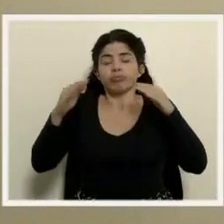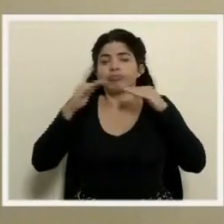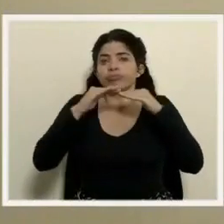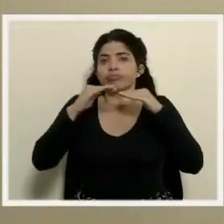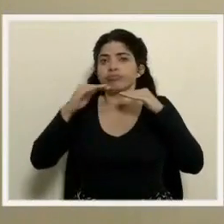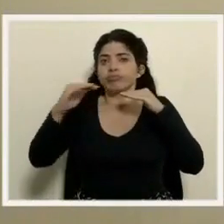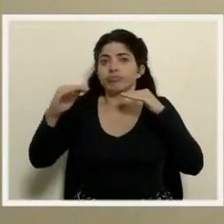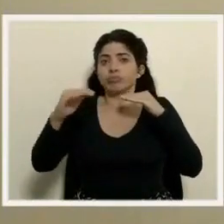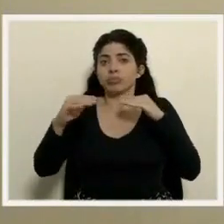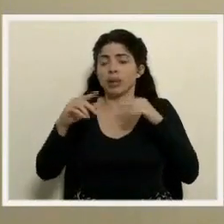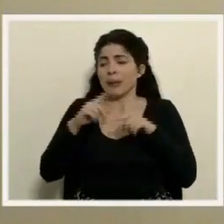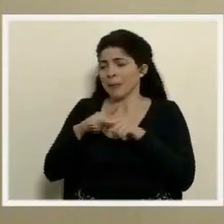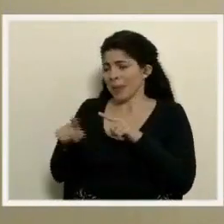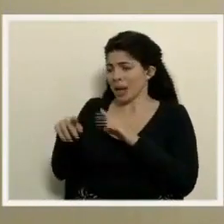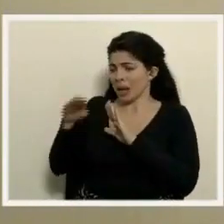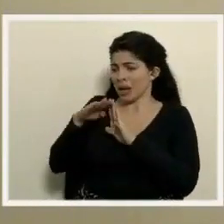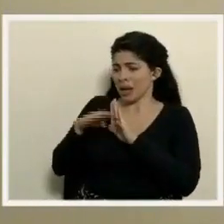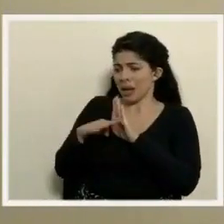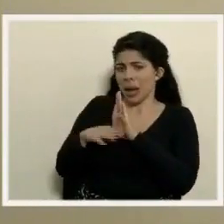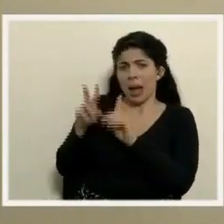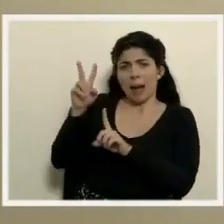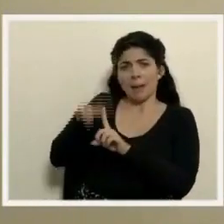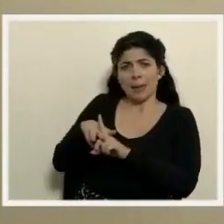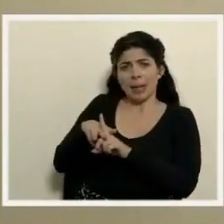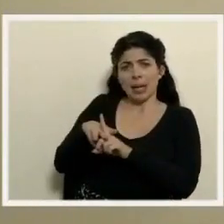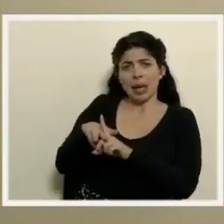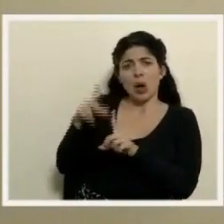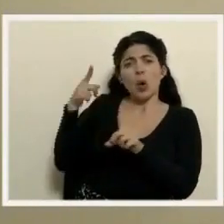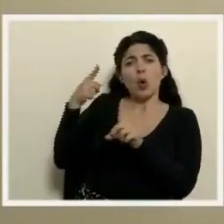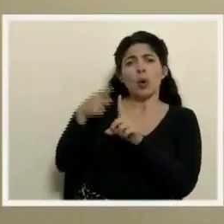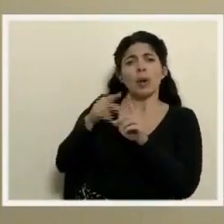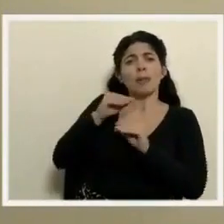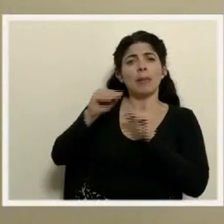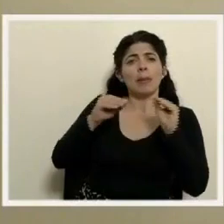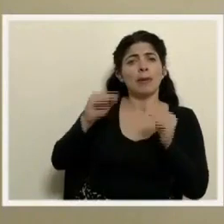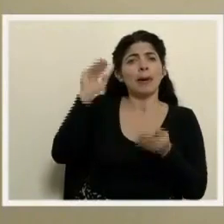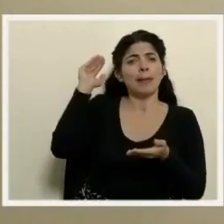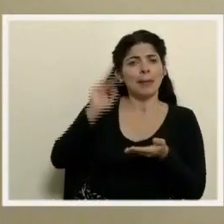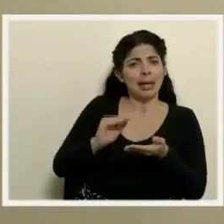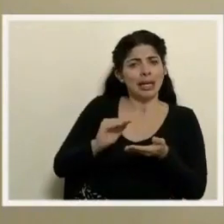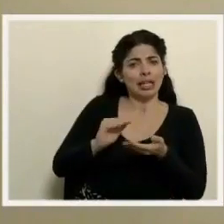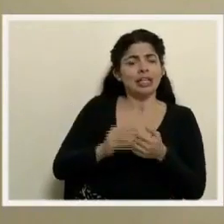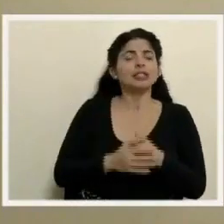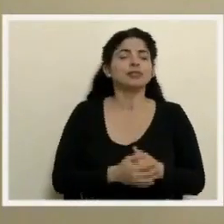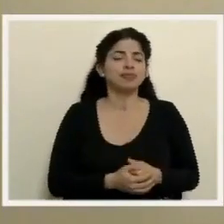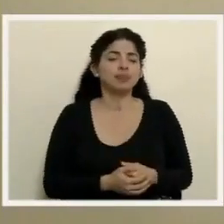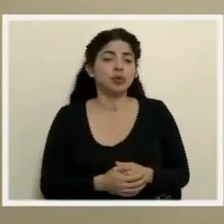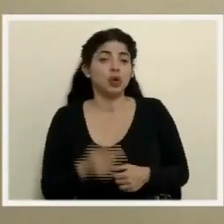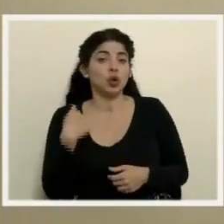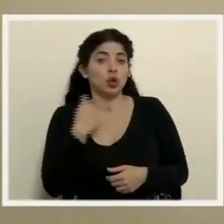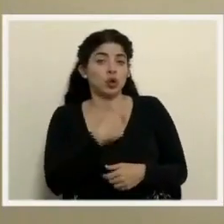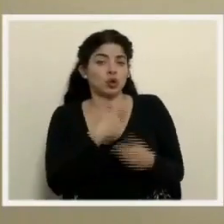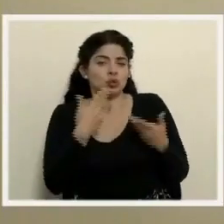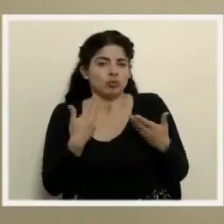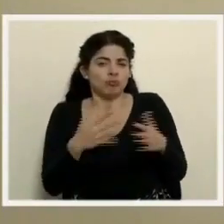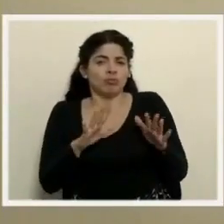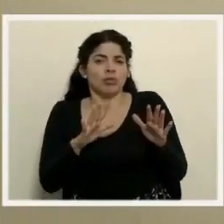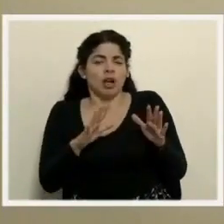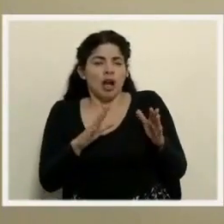que al final las medidas que se han estado tomando lo que buscan es reducir los contagios. Hemos estado hablando de